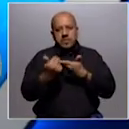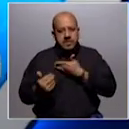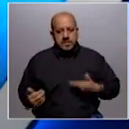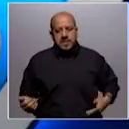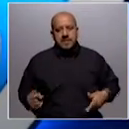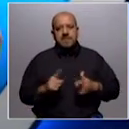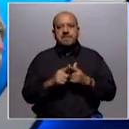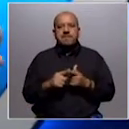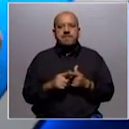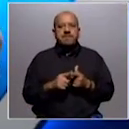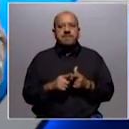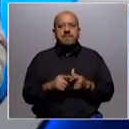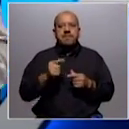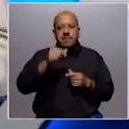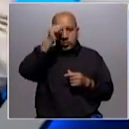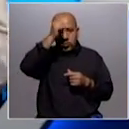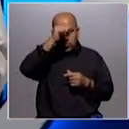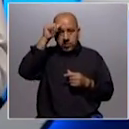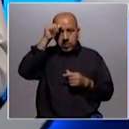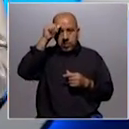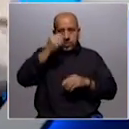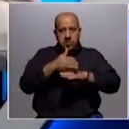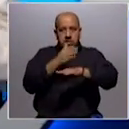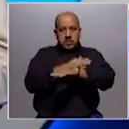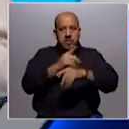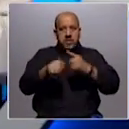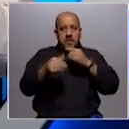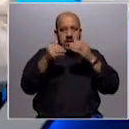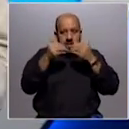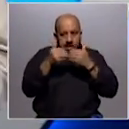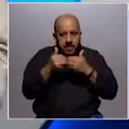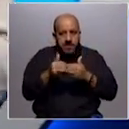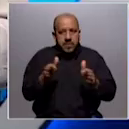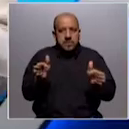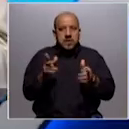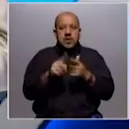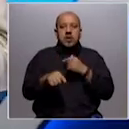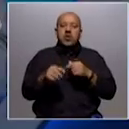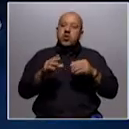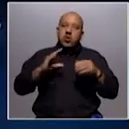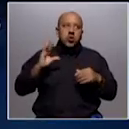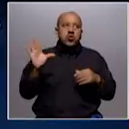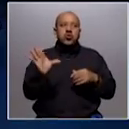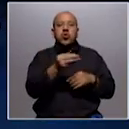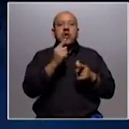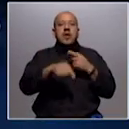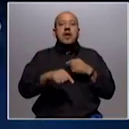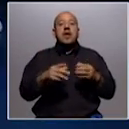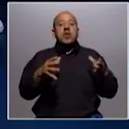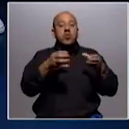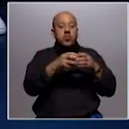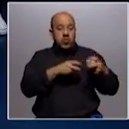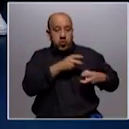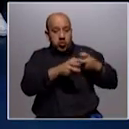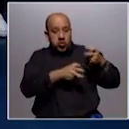Vázquez. Y un domingo que desde muy temprano comenzaron la militancia de toda la coalición multicolor... ...a